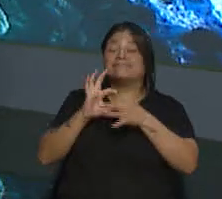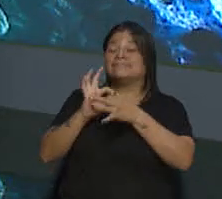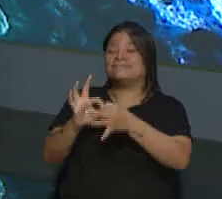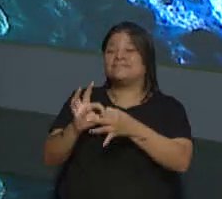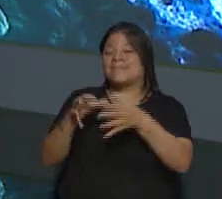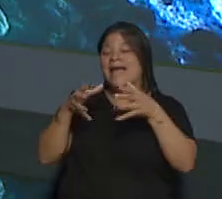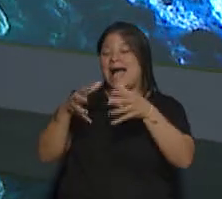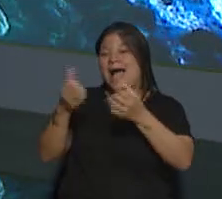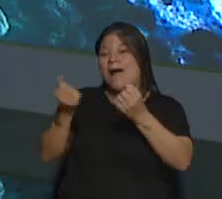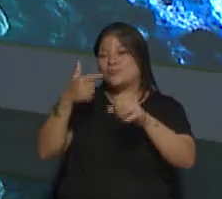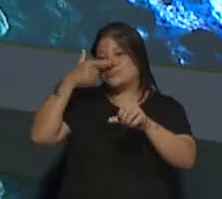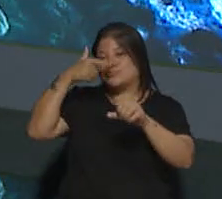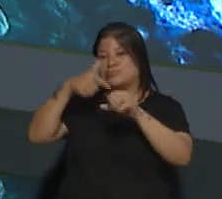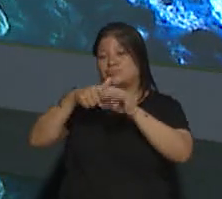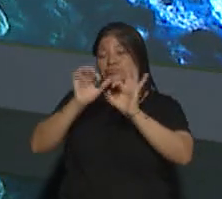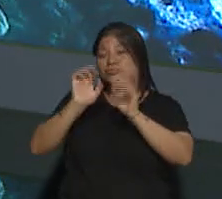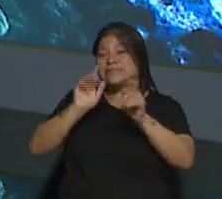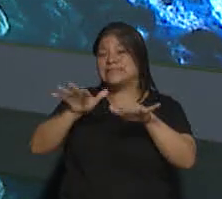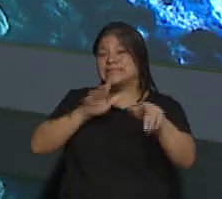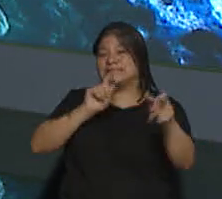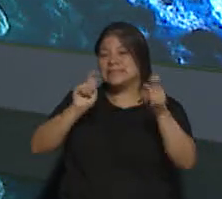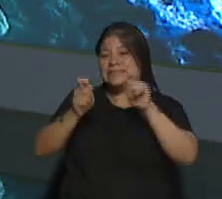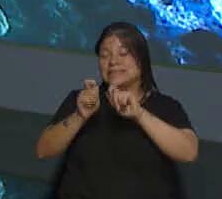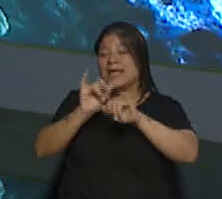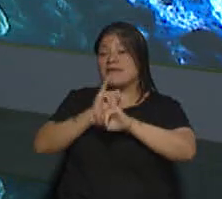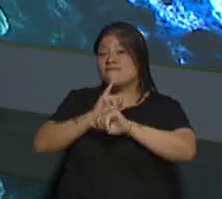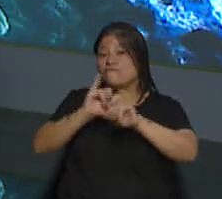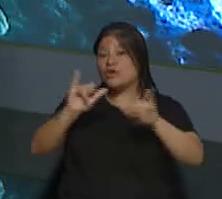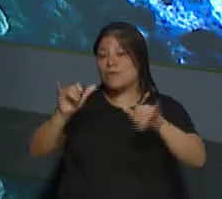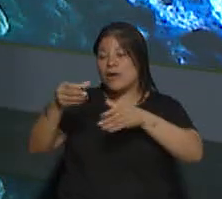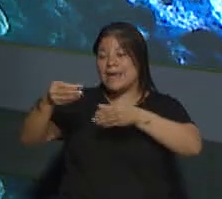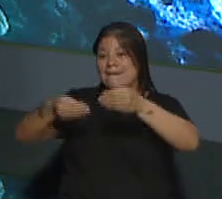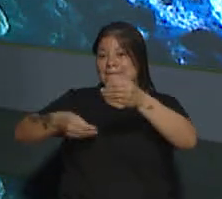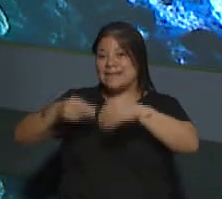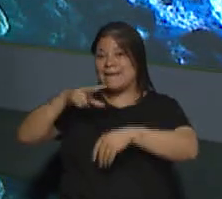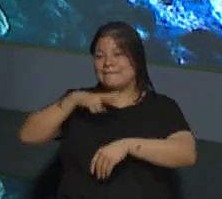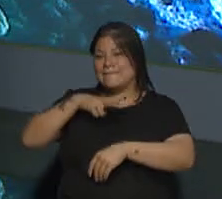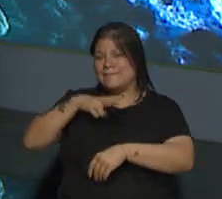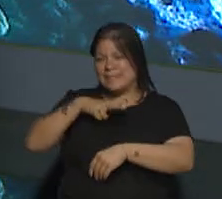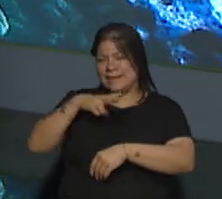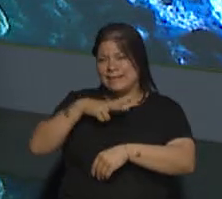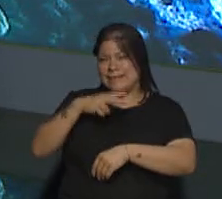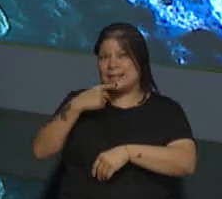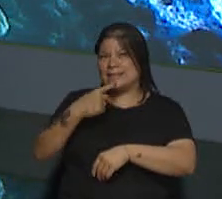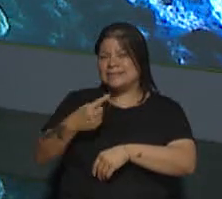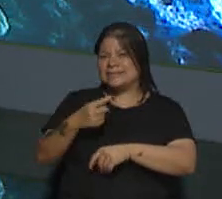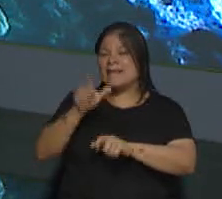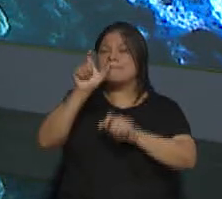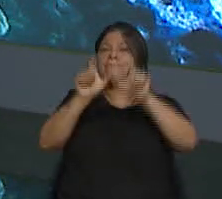combustible y hoy cambió todo. Pero mirá, arranco con un dato de una consultora que tiene que ver con cuánta gente estima que